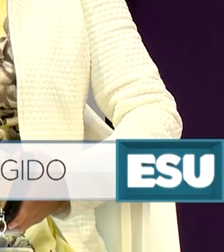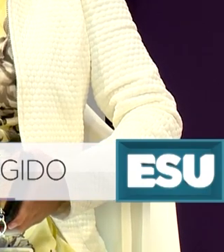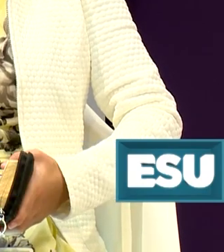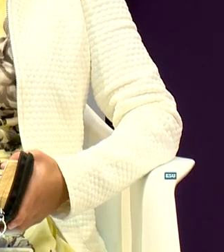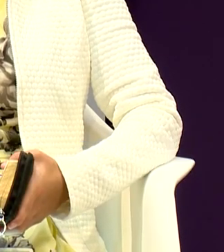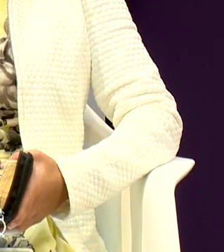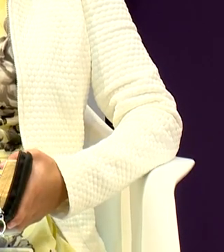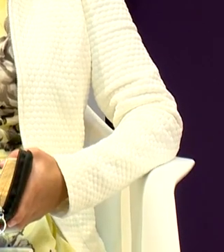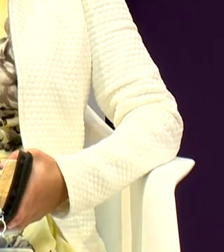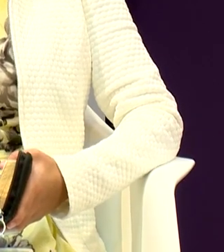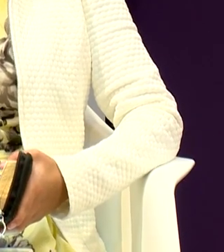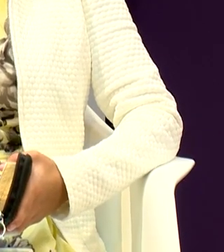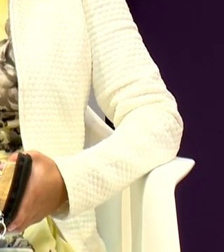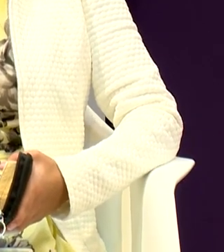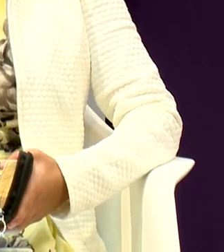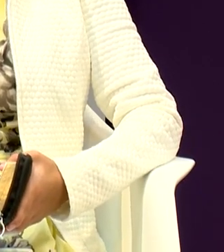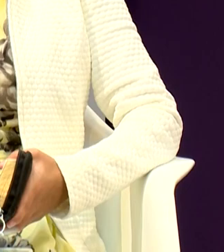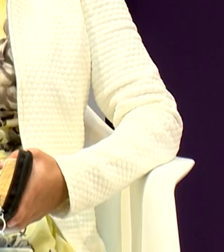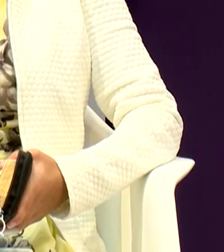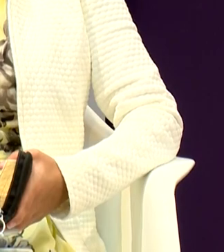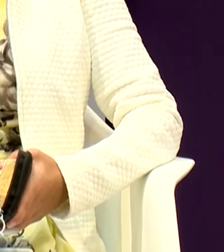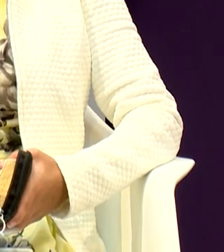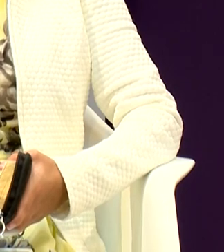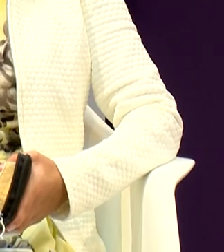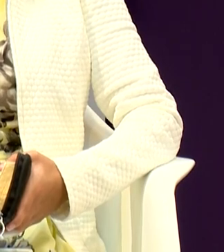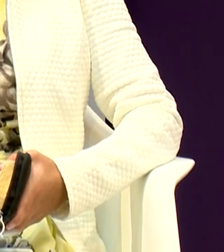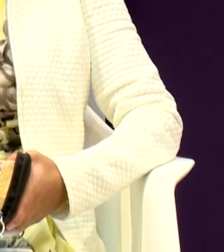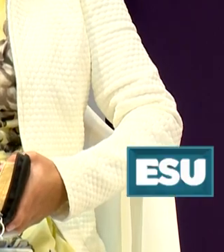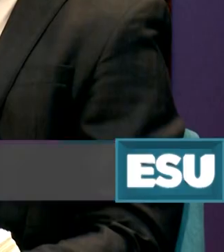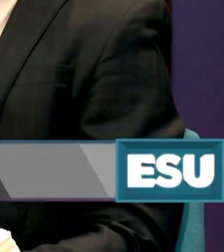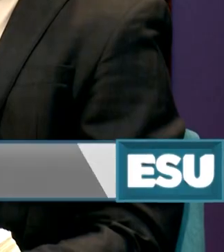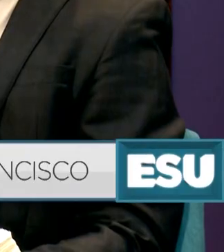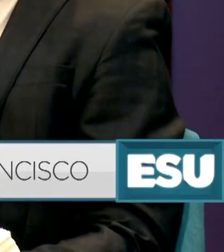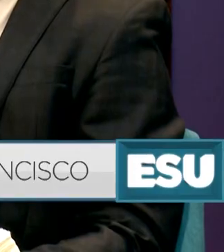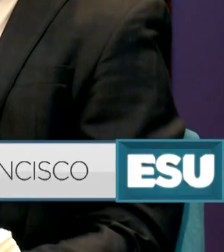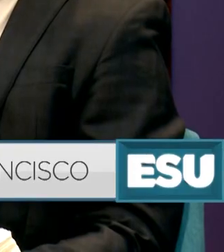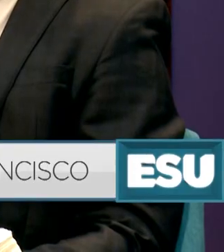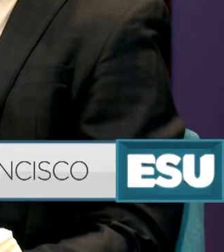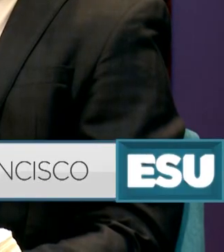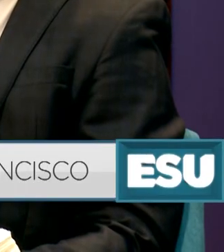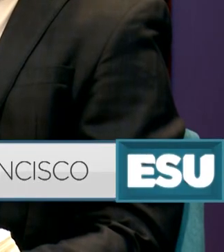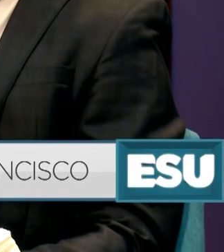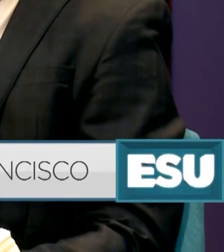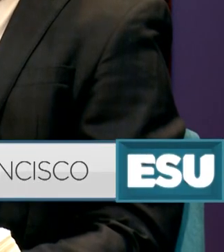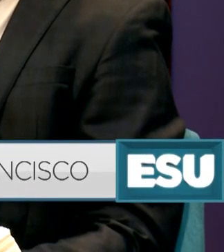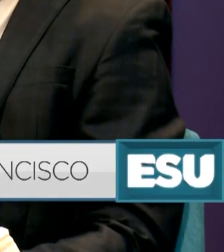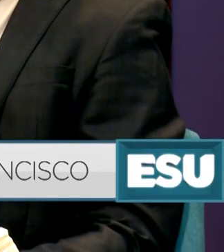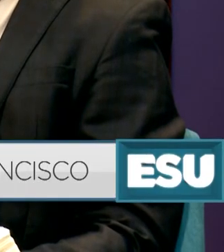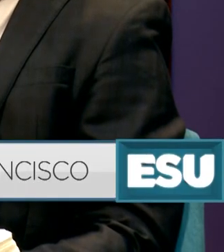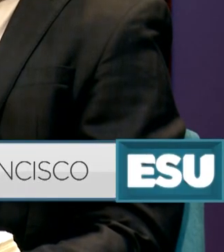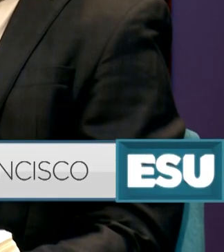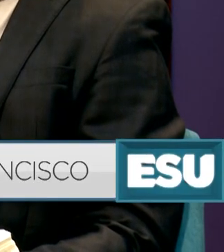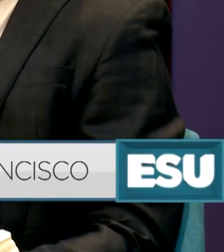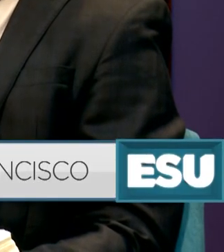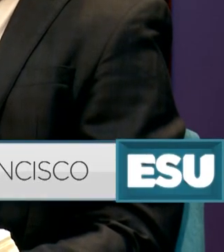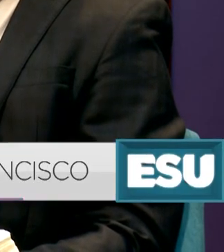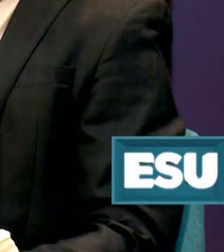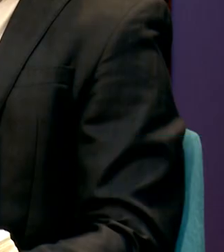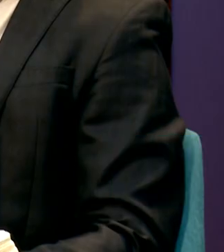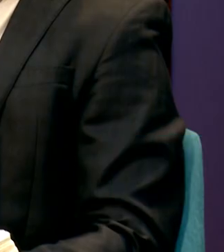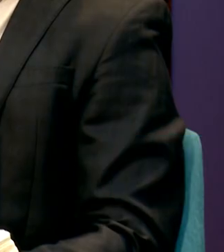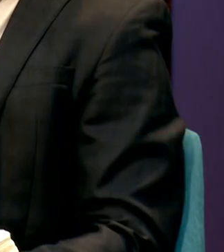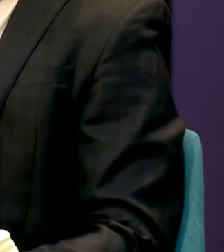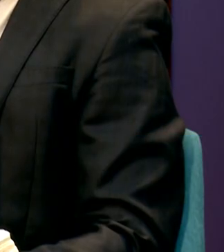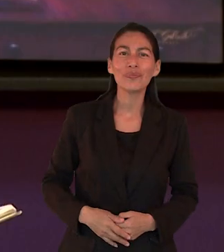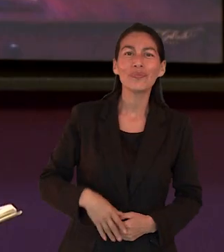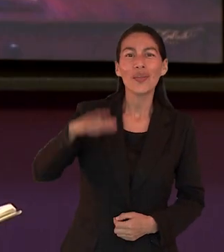la carrera de Administración de Empresas y Negocios Internacionales. Hola, mi nombre es Cristóbal Francisco, estudio la carrera de Educación.